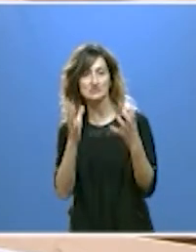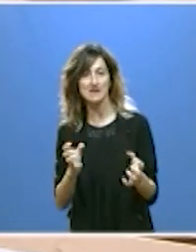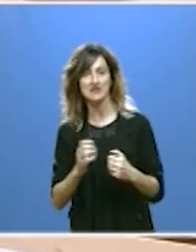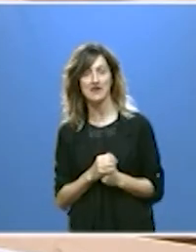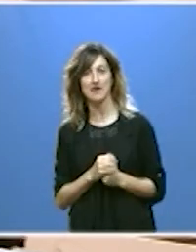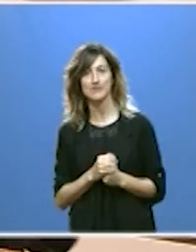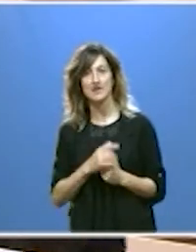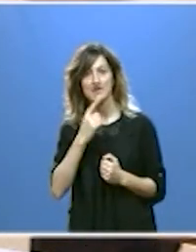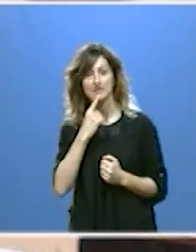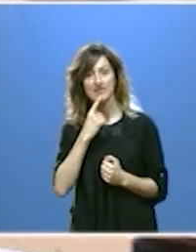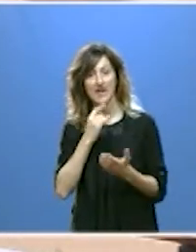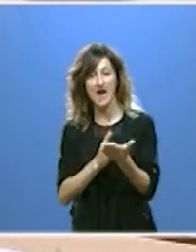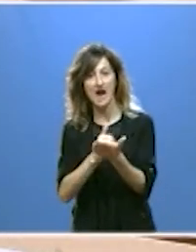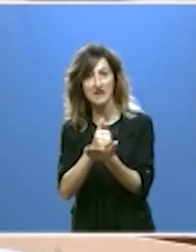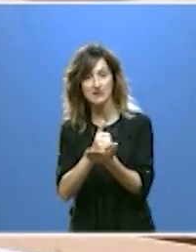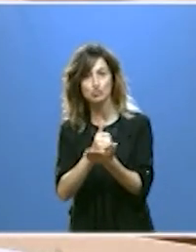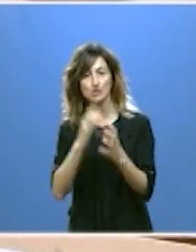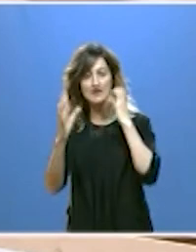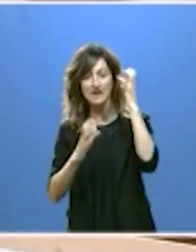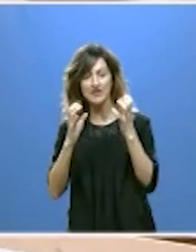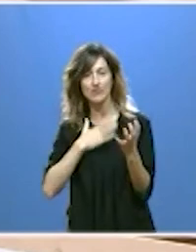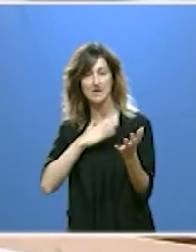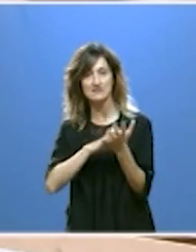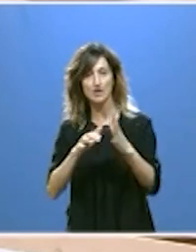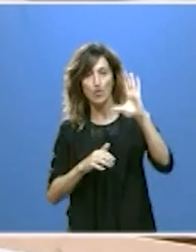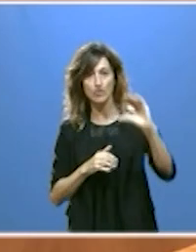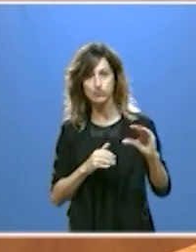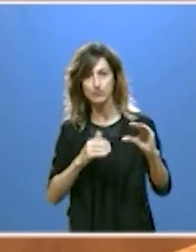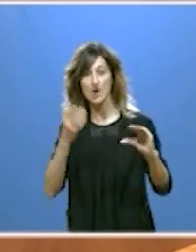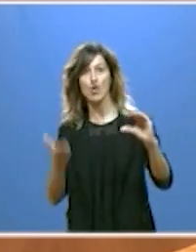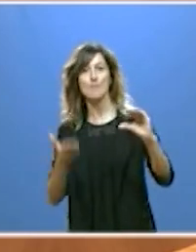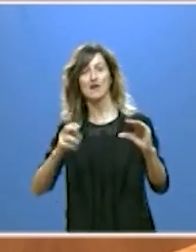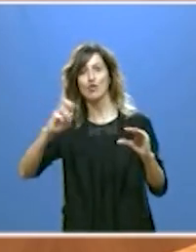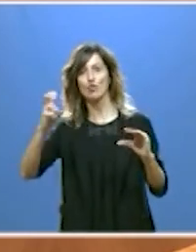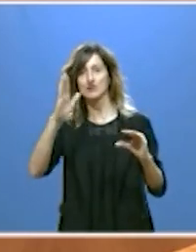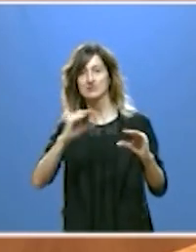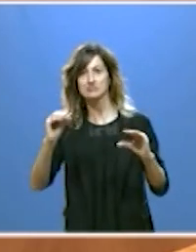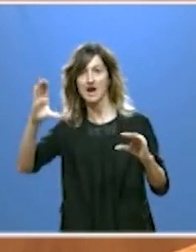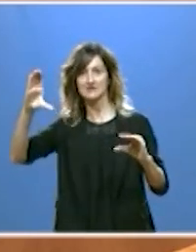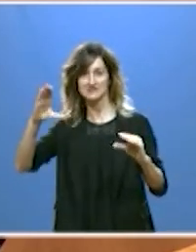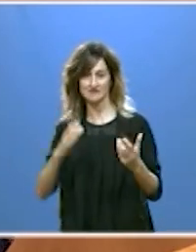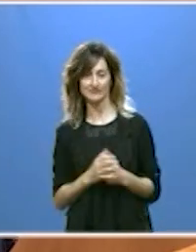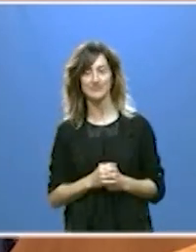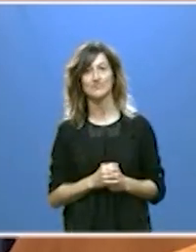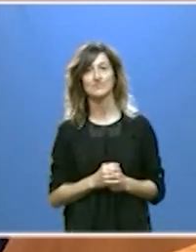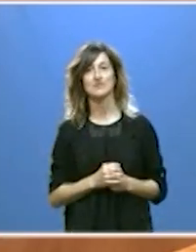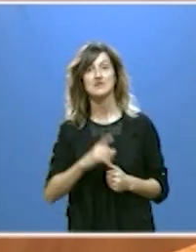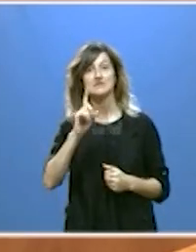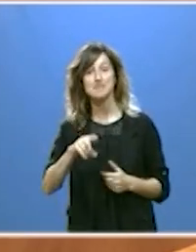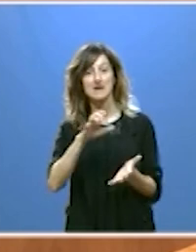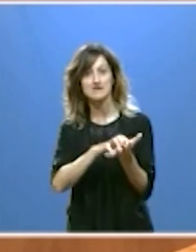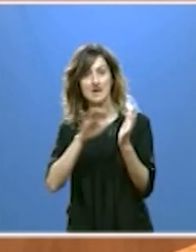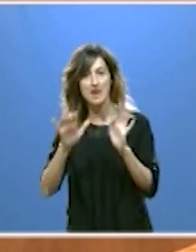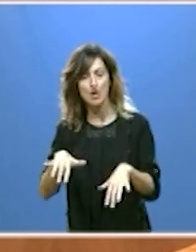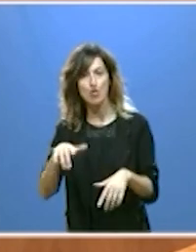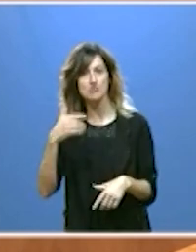menor cuantía para los agricultores y ganaderos de Castilla y León con respecto a otras comunidades autónomas. Y desde Castilla